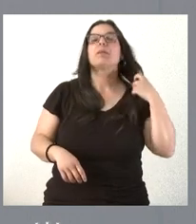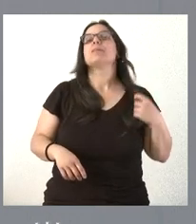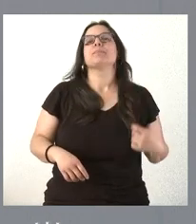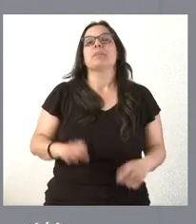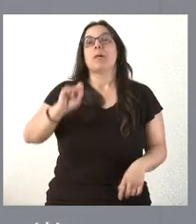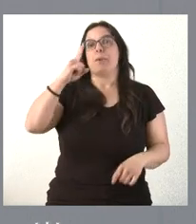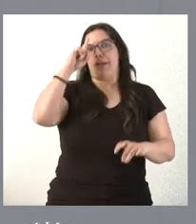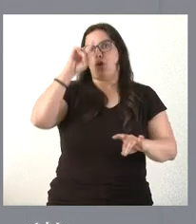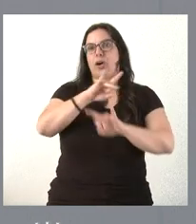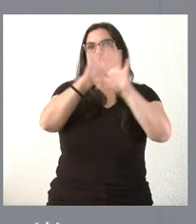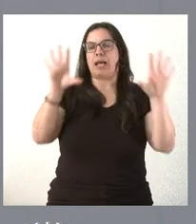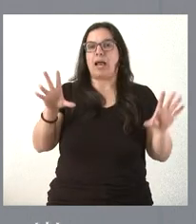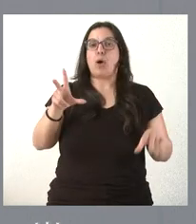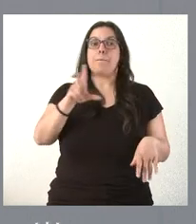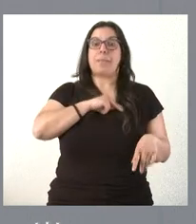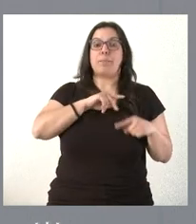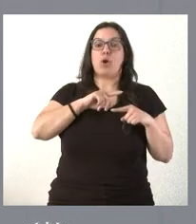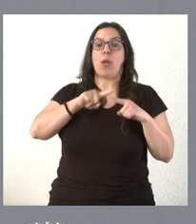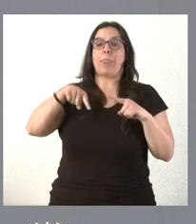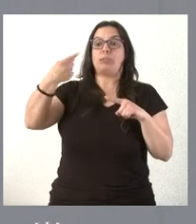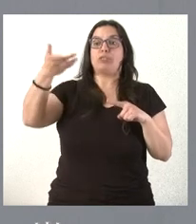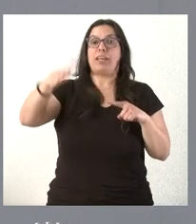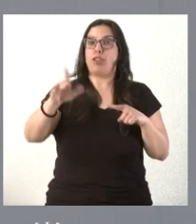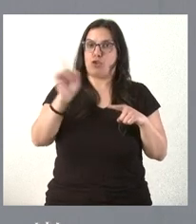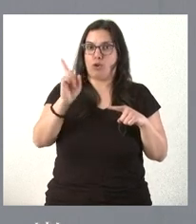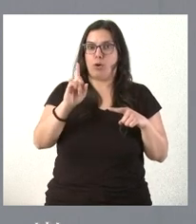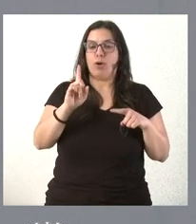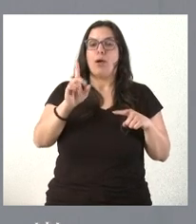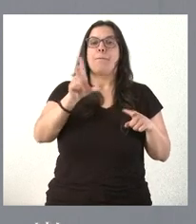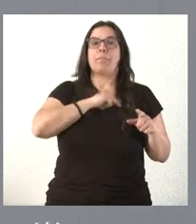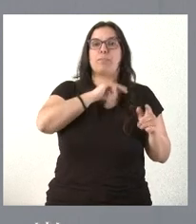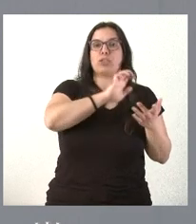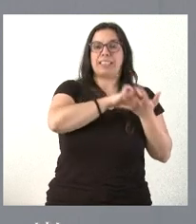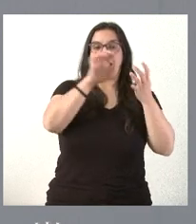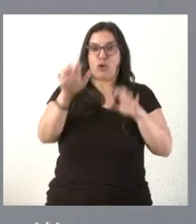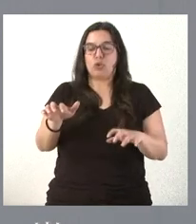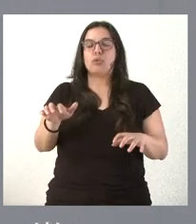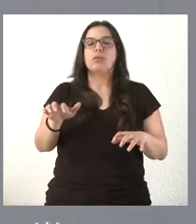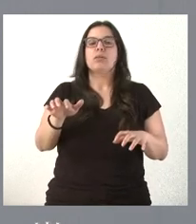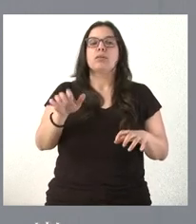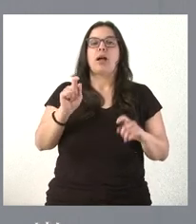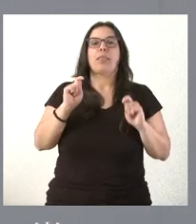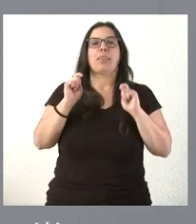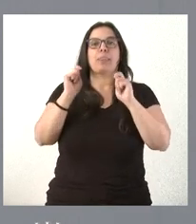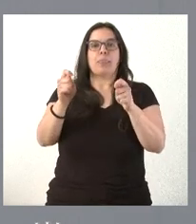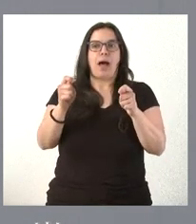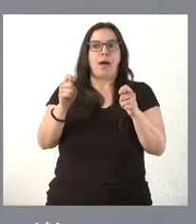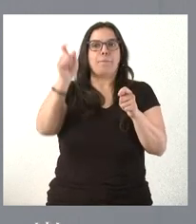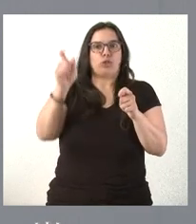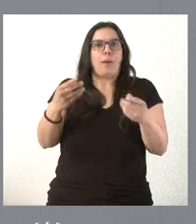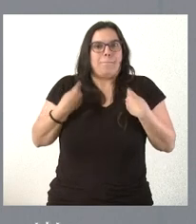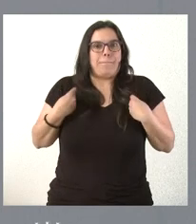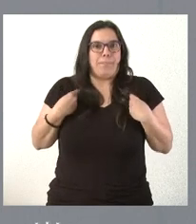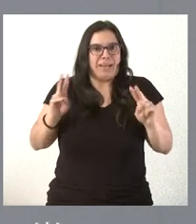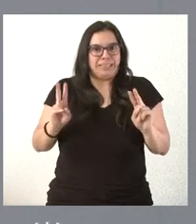aclaración, no es un premio a título póstumo. Los premios de Castilla y León se conceden en vida a personas que